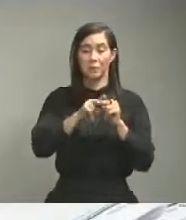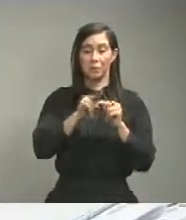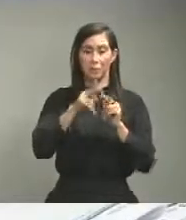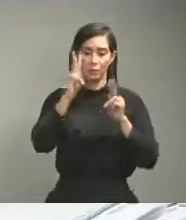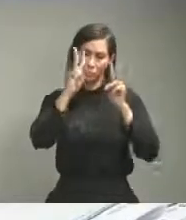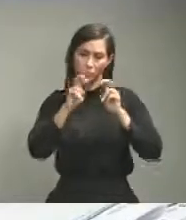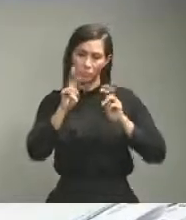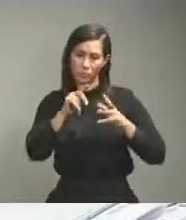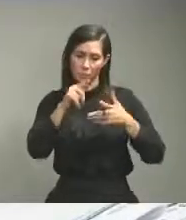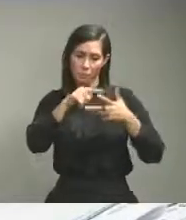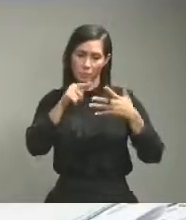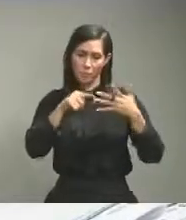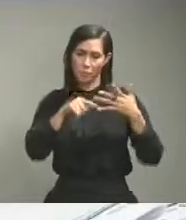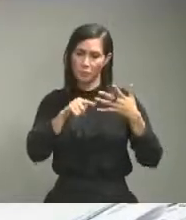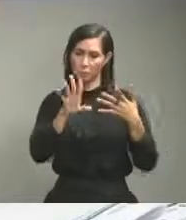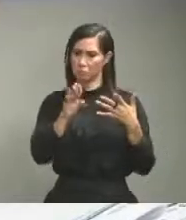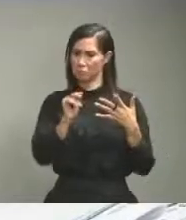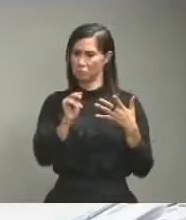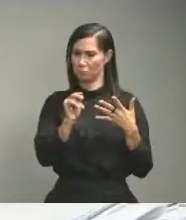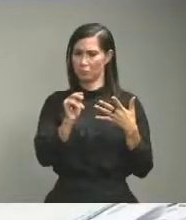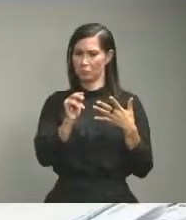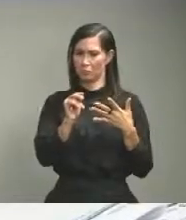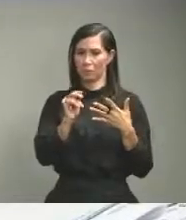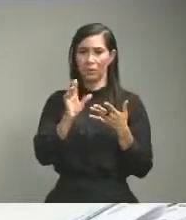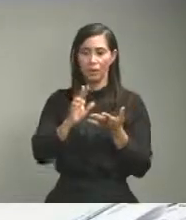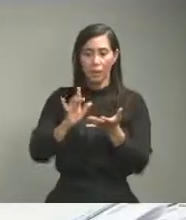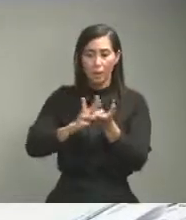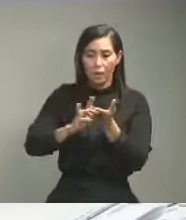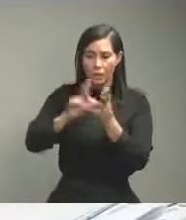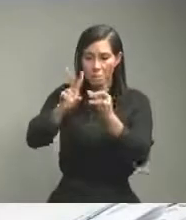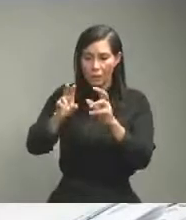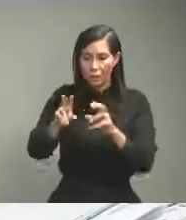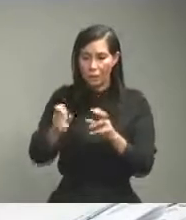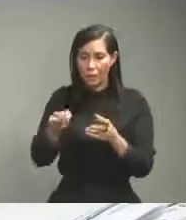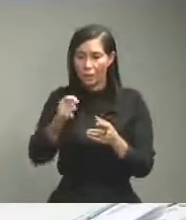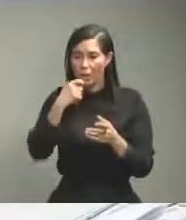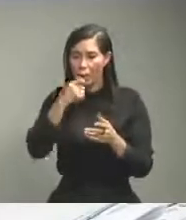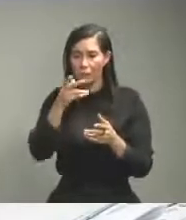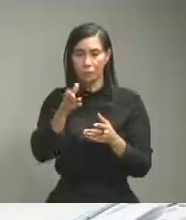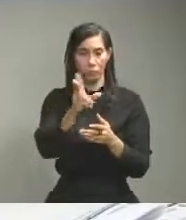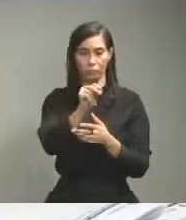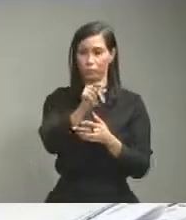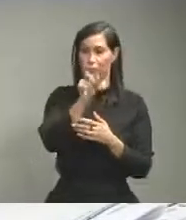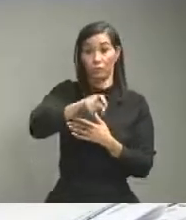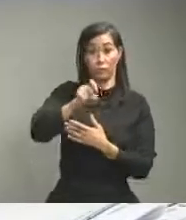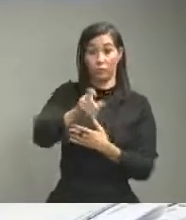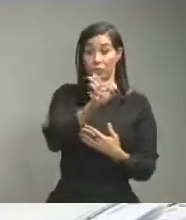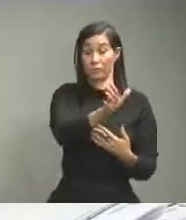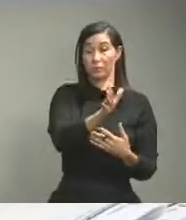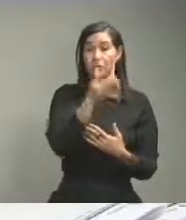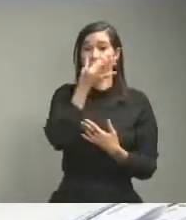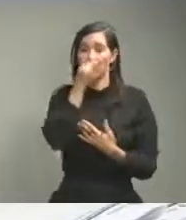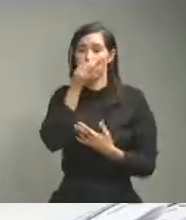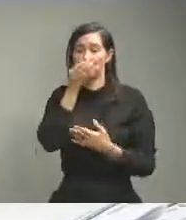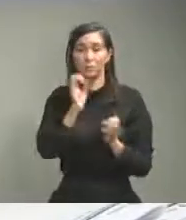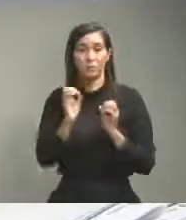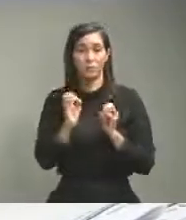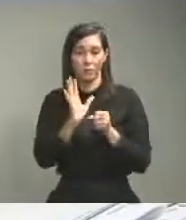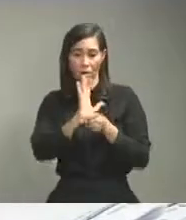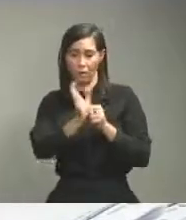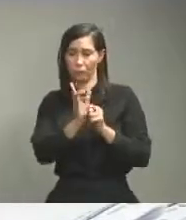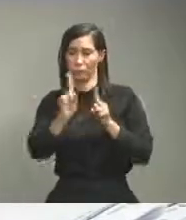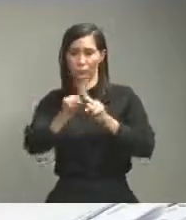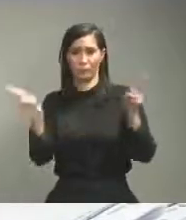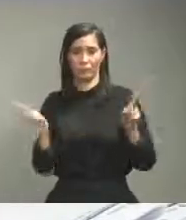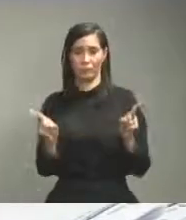criterios esa es una prueba perdida si no se hace con un criterio clínico adecuado la prueba rápida